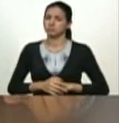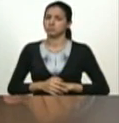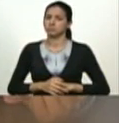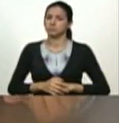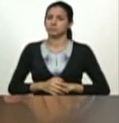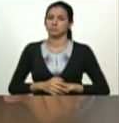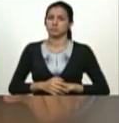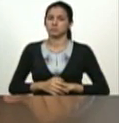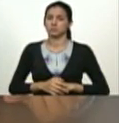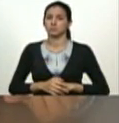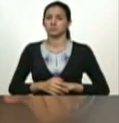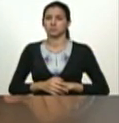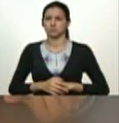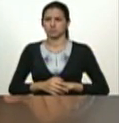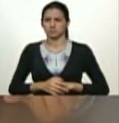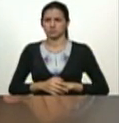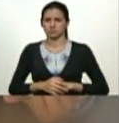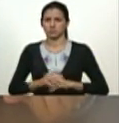hubo dos destellos ¿verdad?